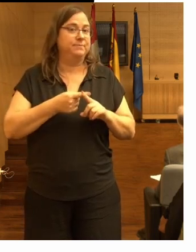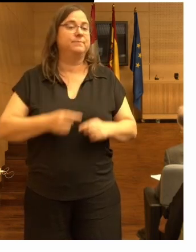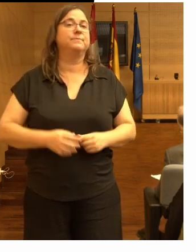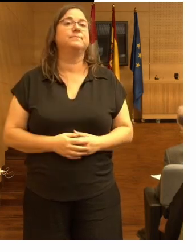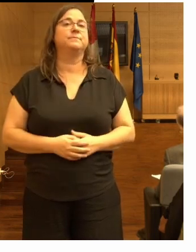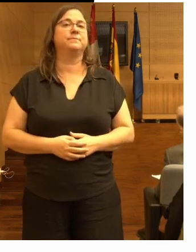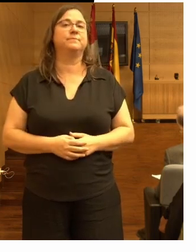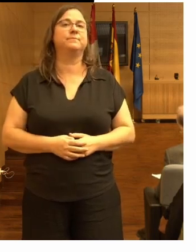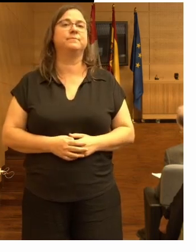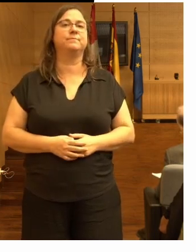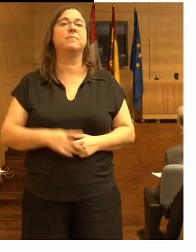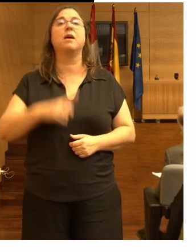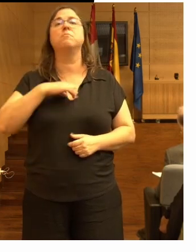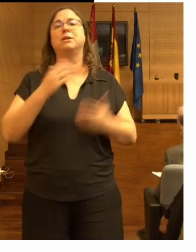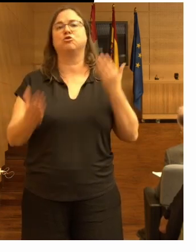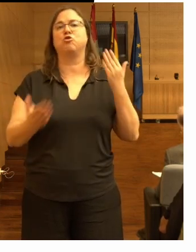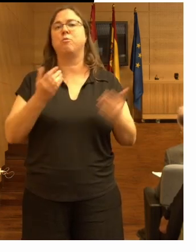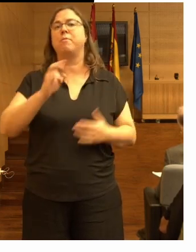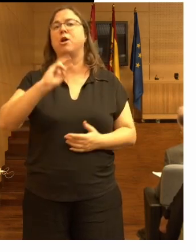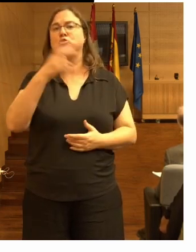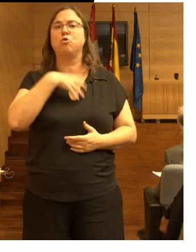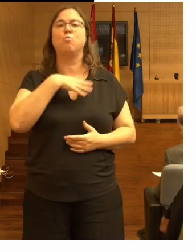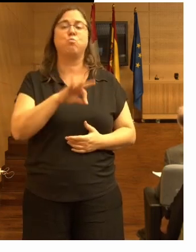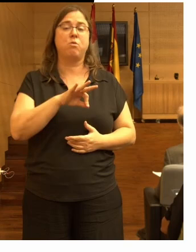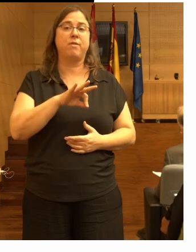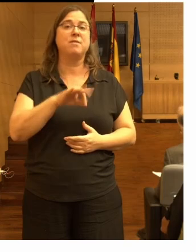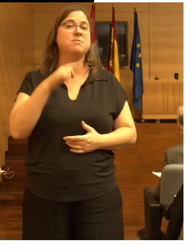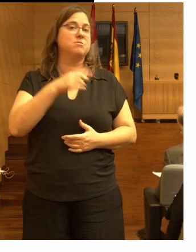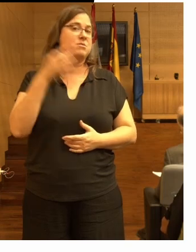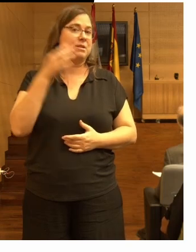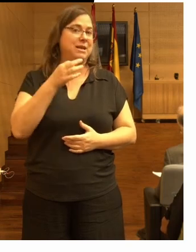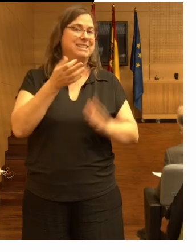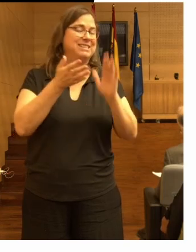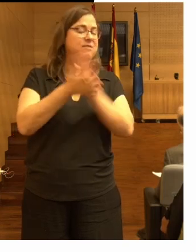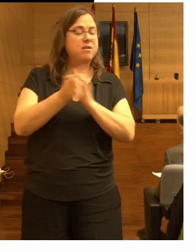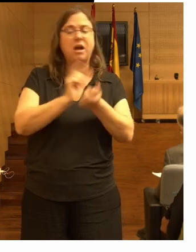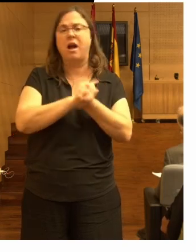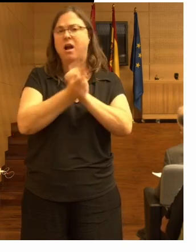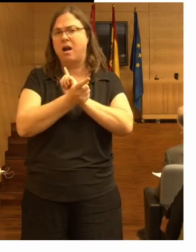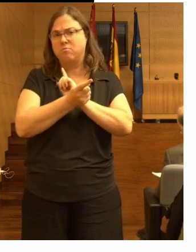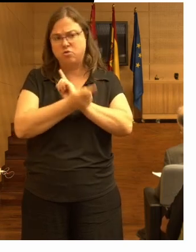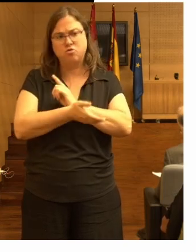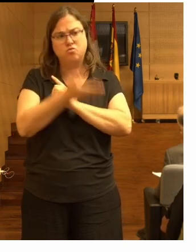y se puede comparar con otros centros así que esto es un cambio enorme